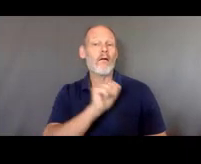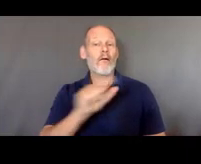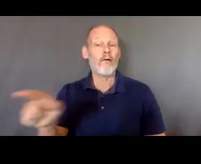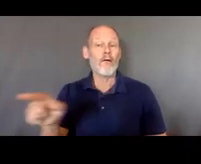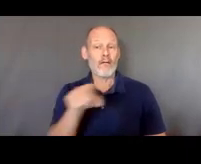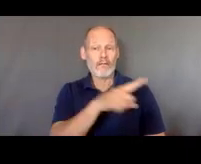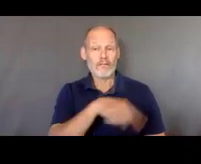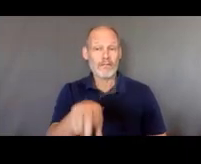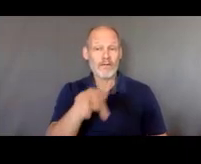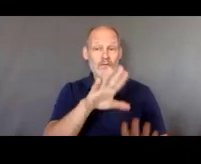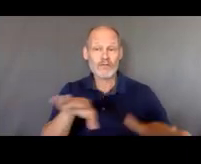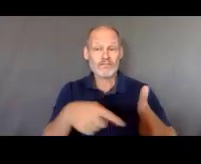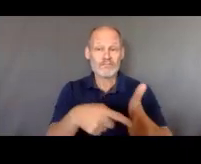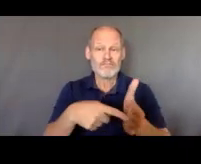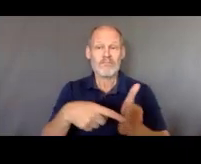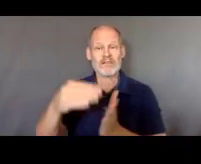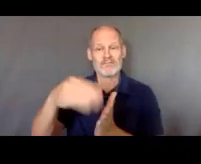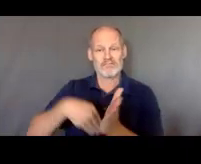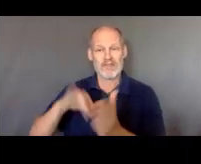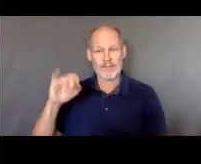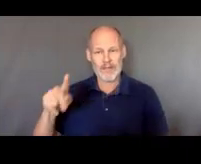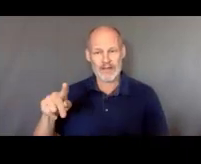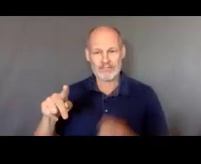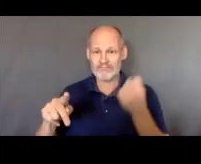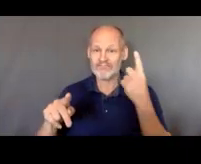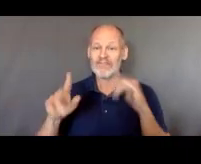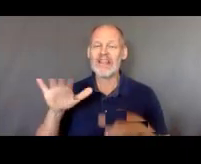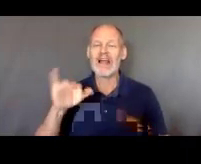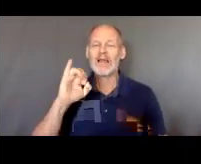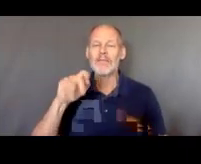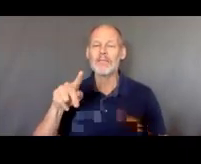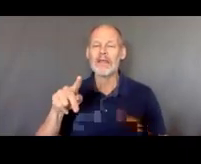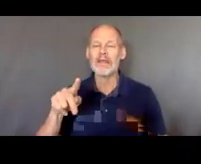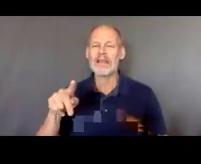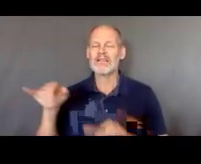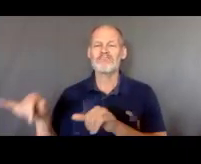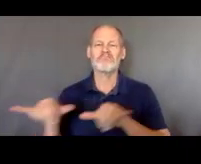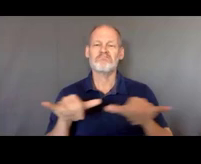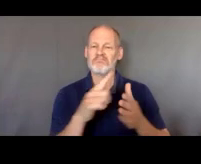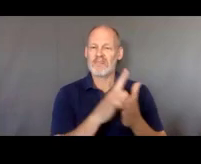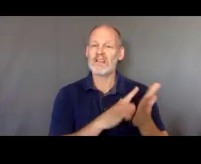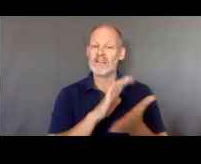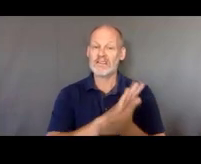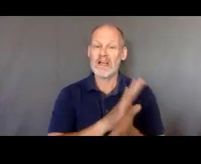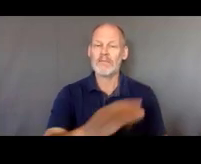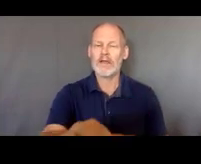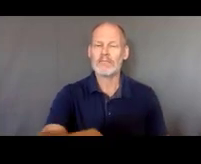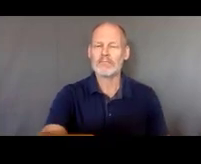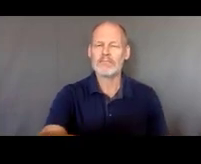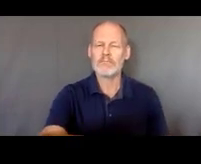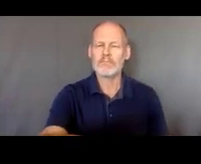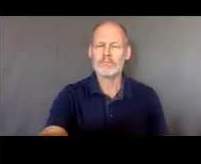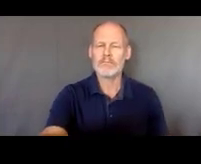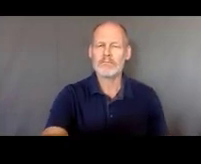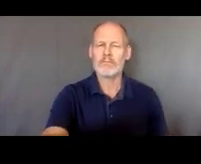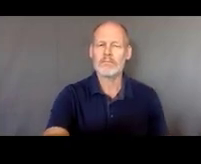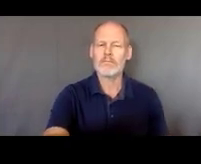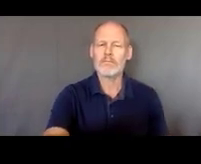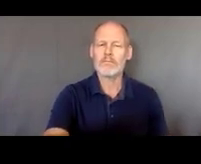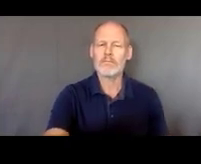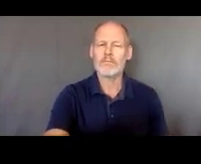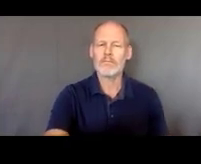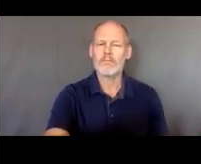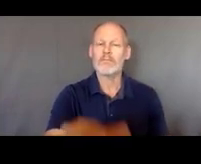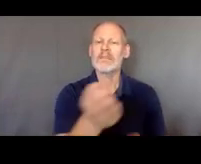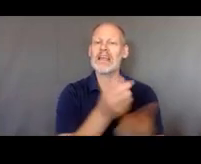IEP es un documento legal, como un contrato. Entonces, todo lo que está en el IEP es algo que el distrito escolar